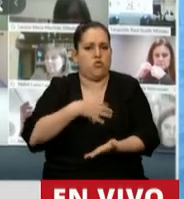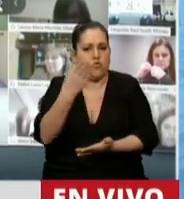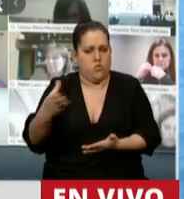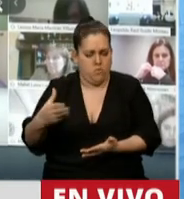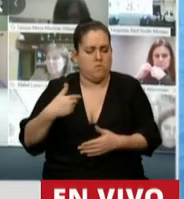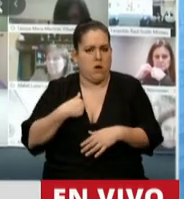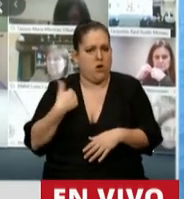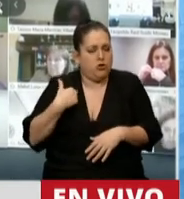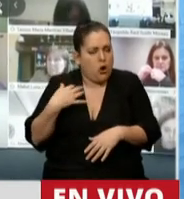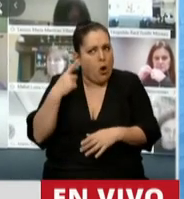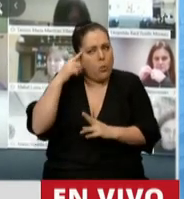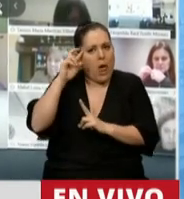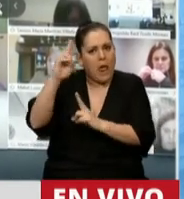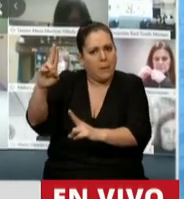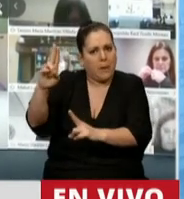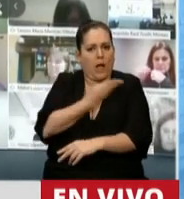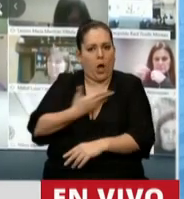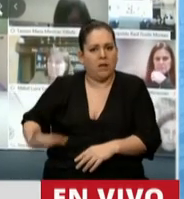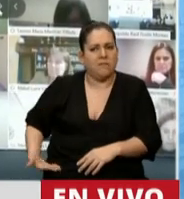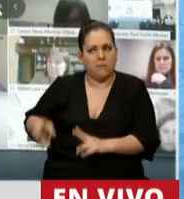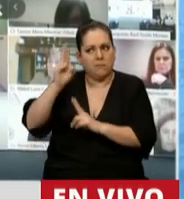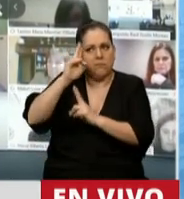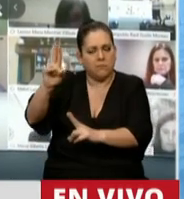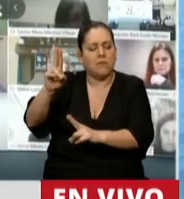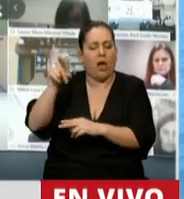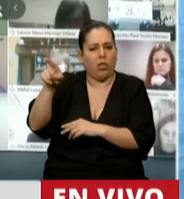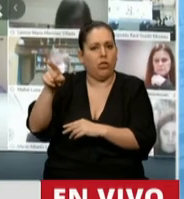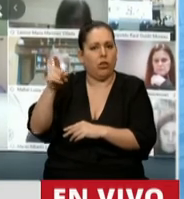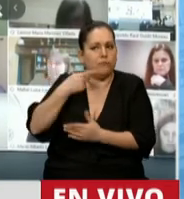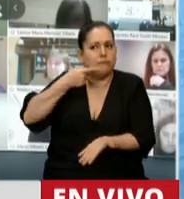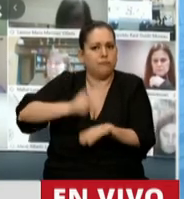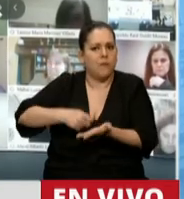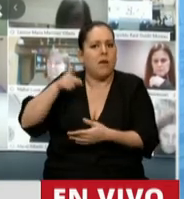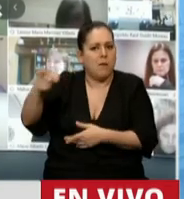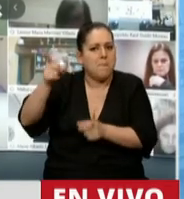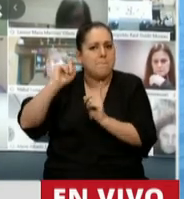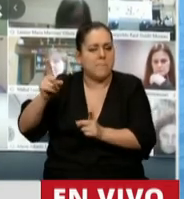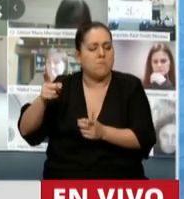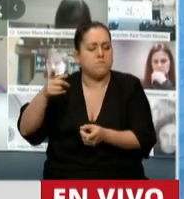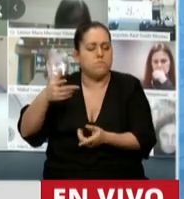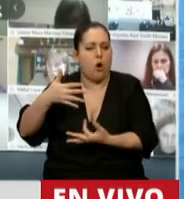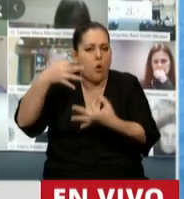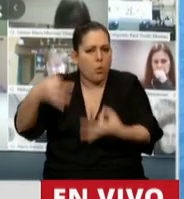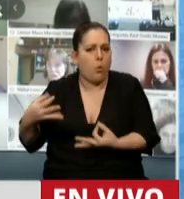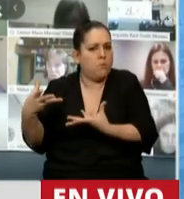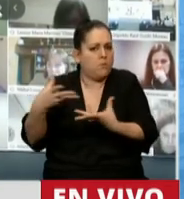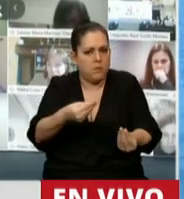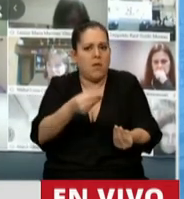políticas de nuestro Gobierno Nacional con Estado presente porque son las que garantizan los derechos humanos